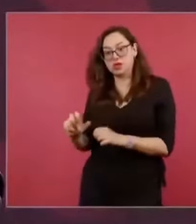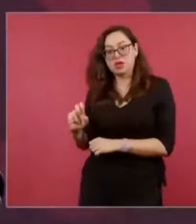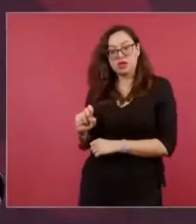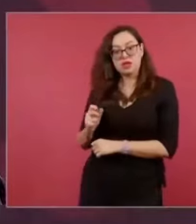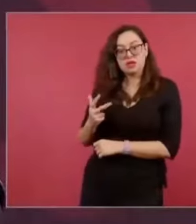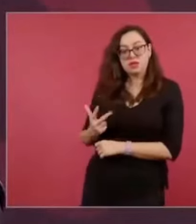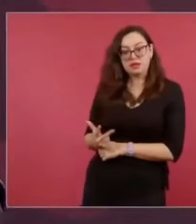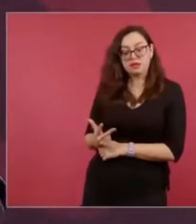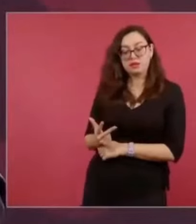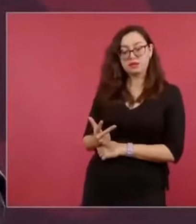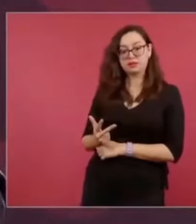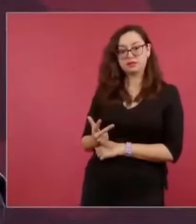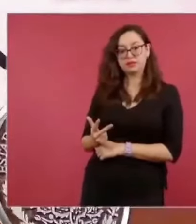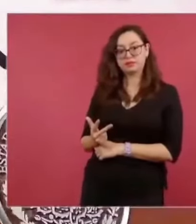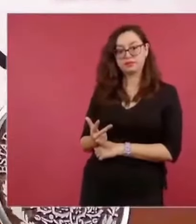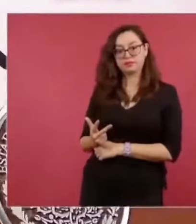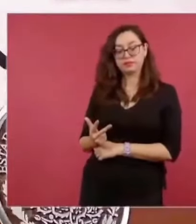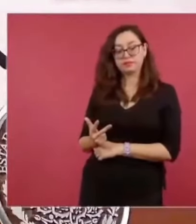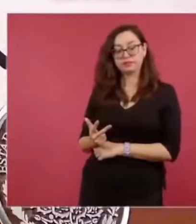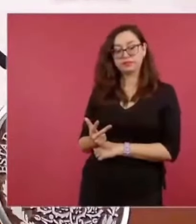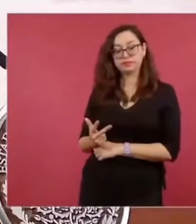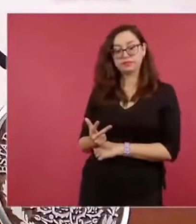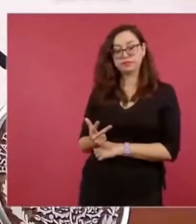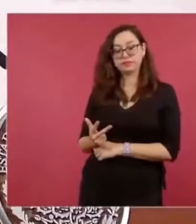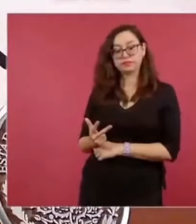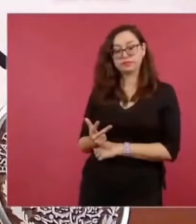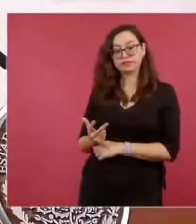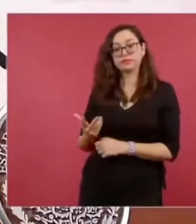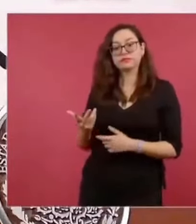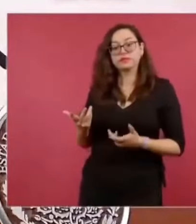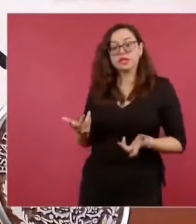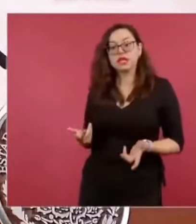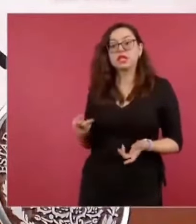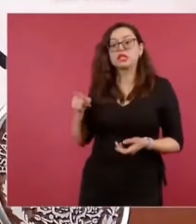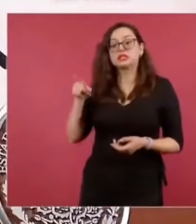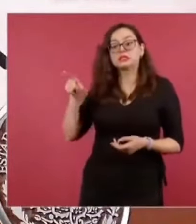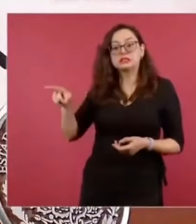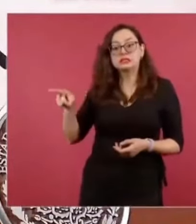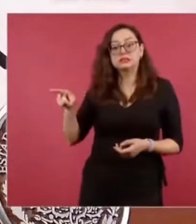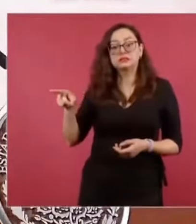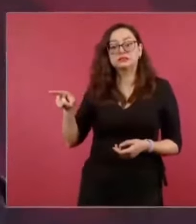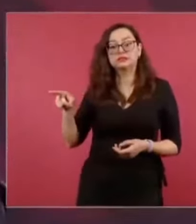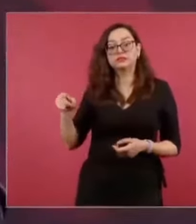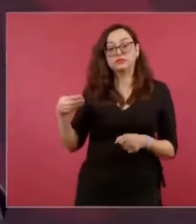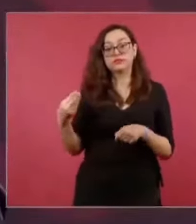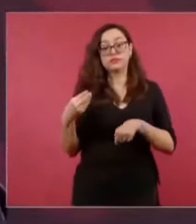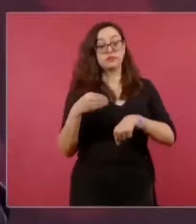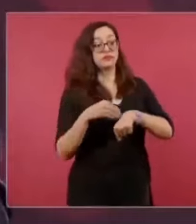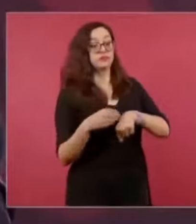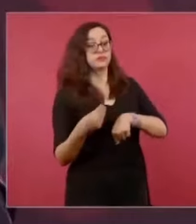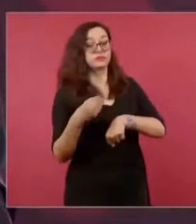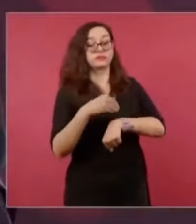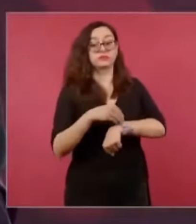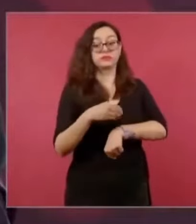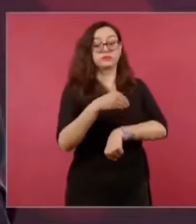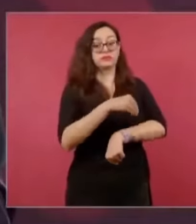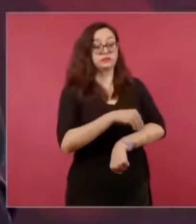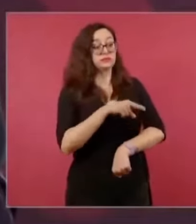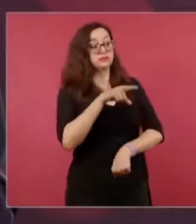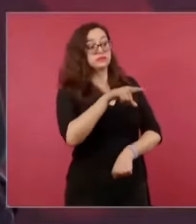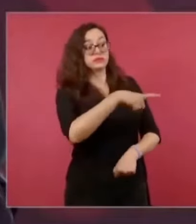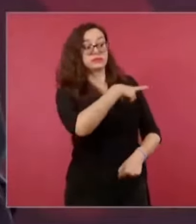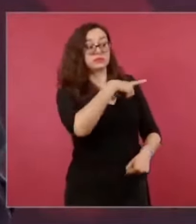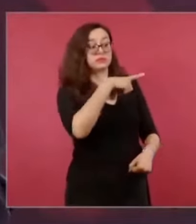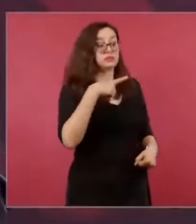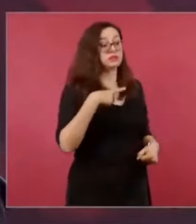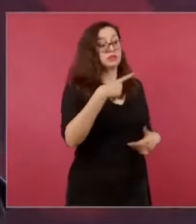porque usan como pretexto que teníamos una deuda con